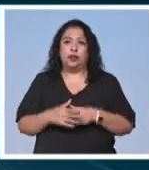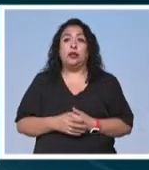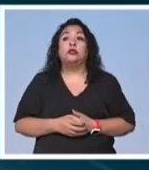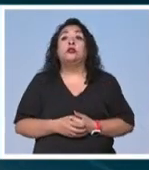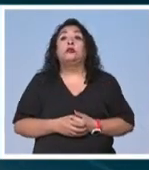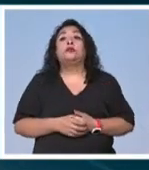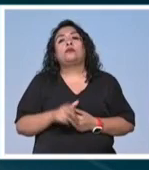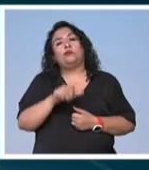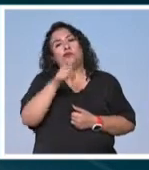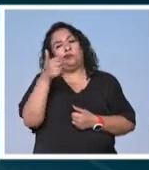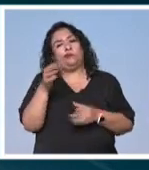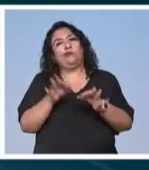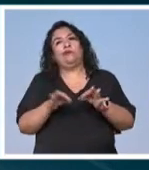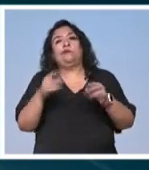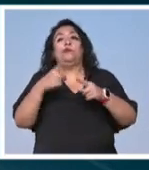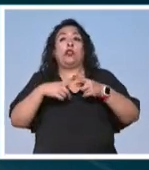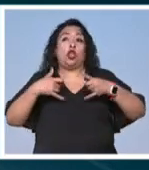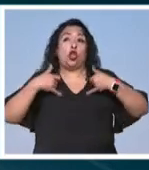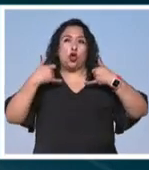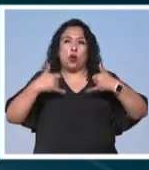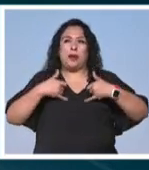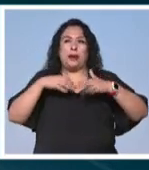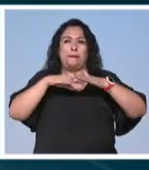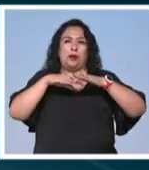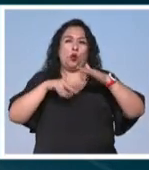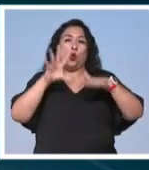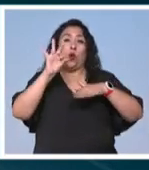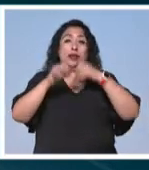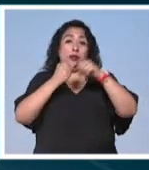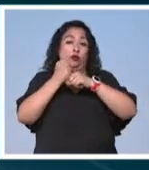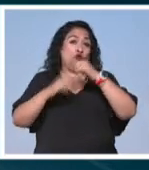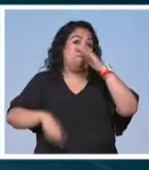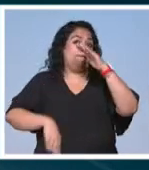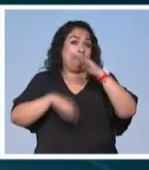la otra condición es que sean jóvenes que tengan menos de 40 años